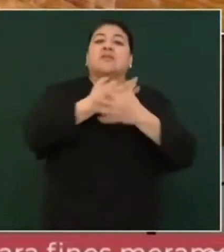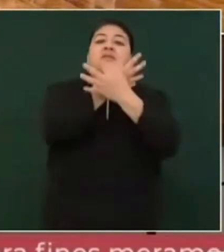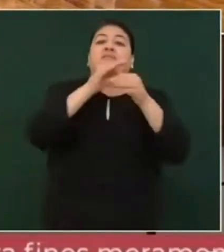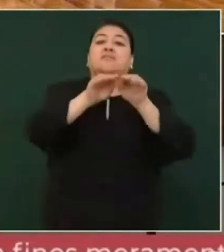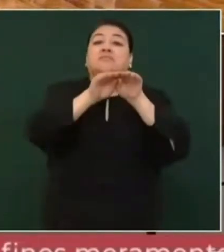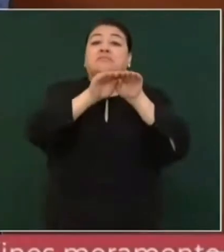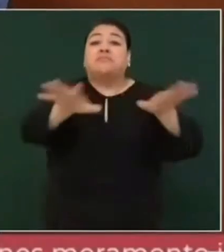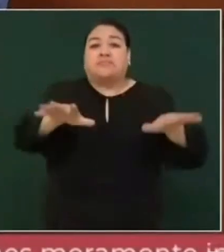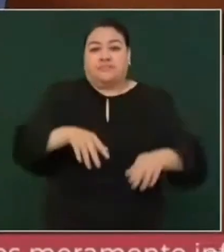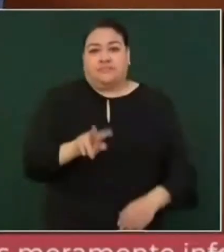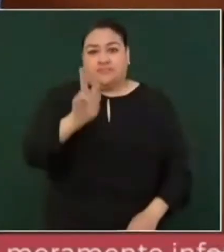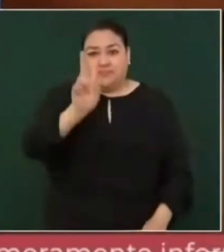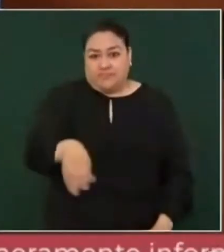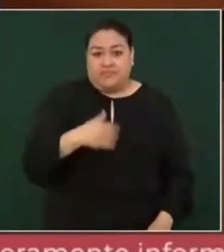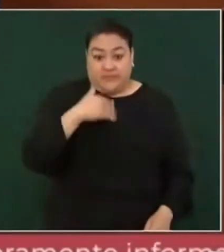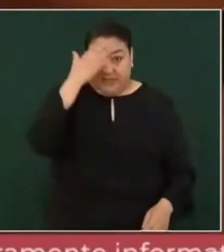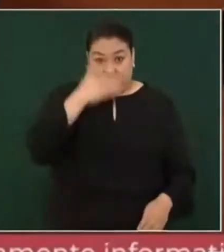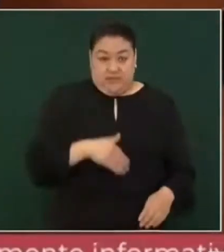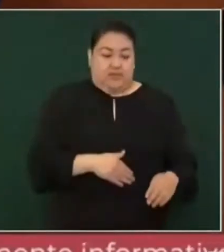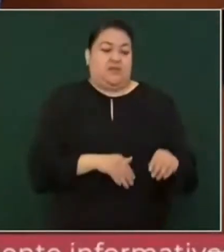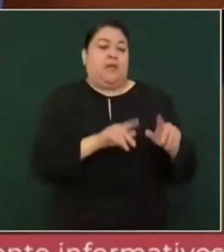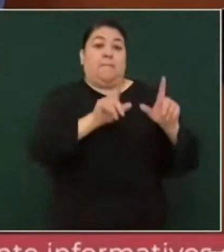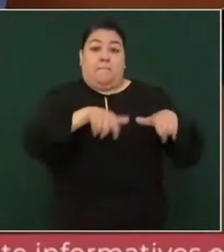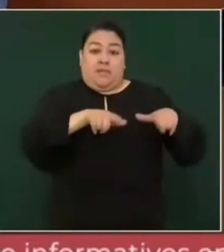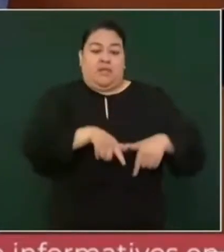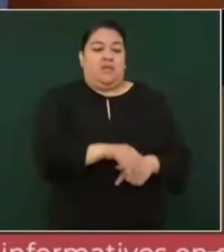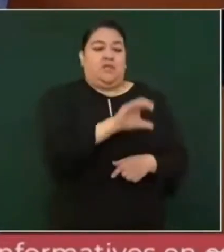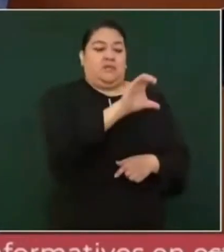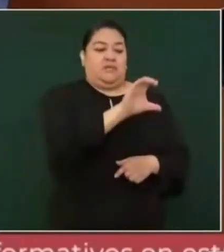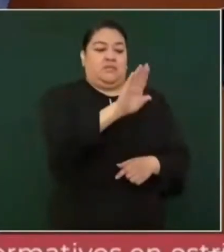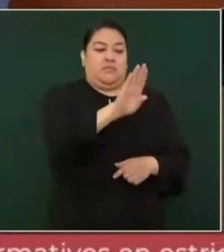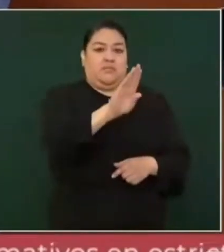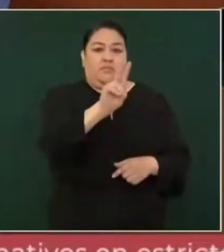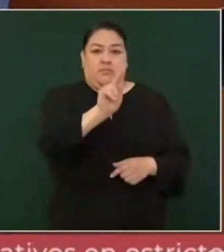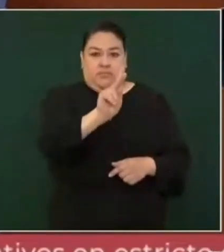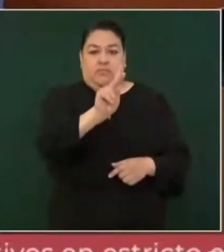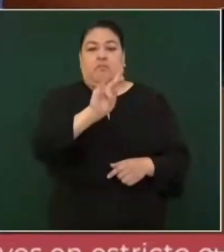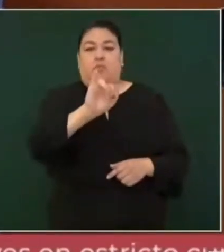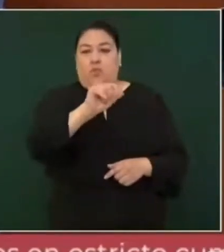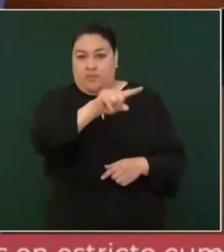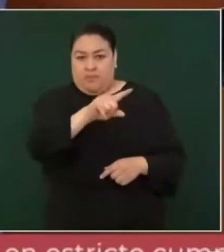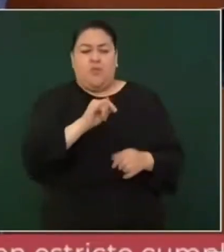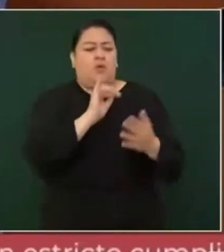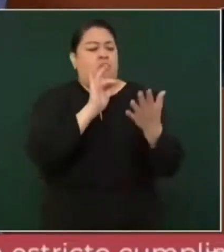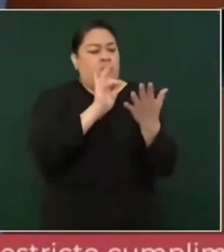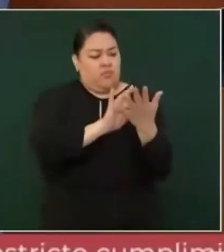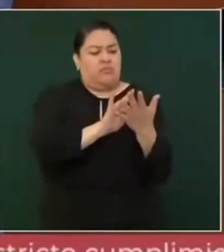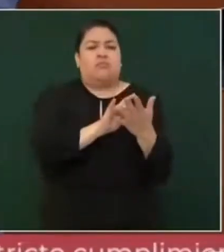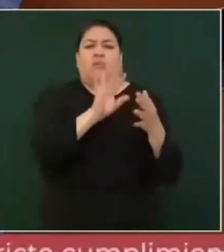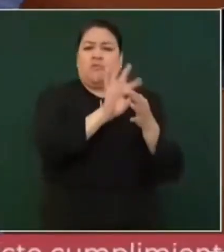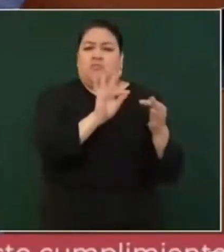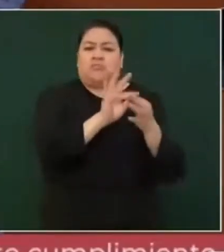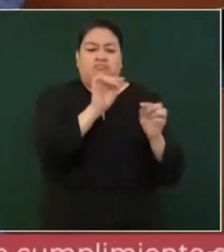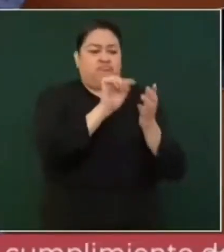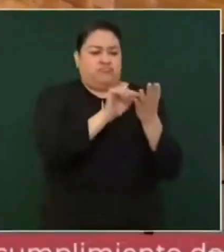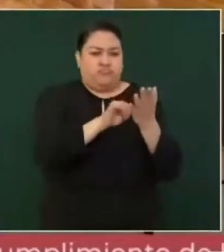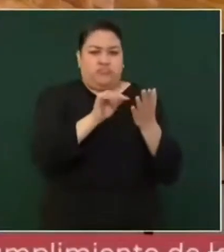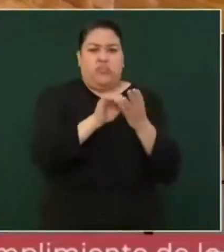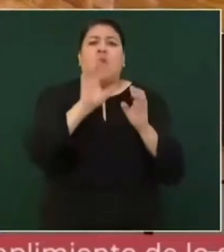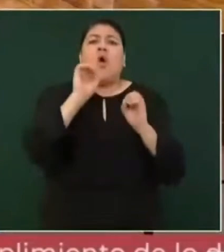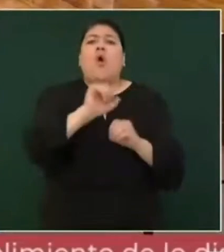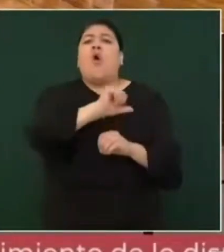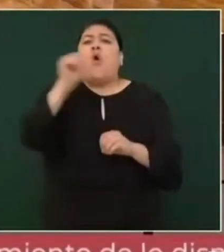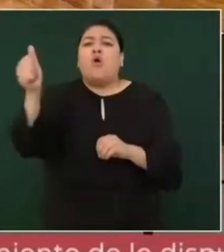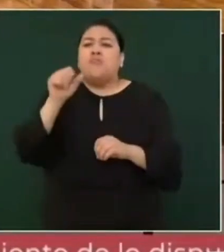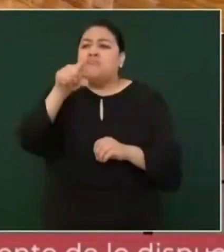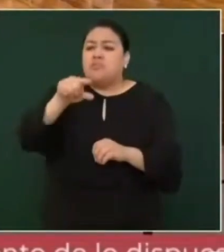porque eso cvp1 puedes acceder a esa aplicación para hacer tu solicitud o bien buscar embajadas de